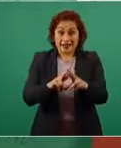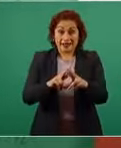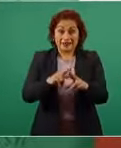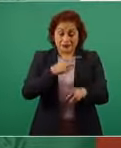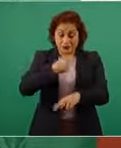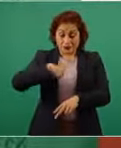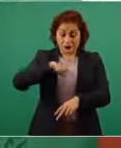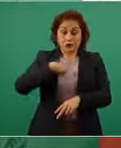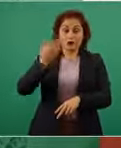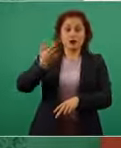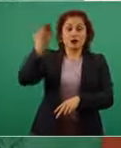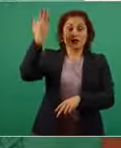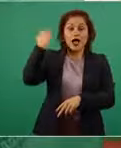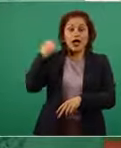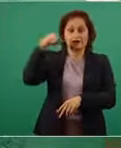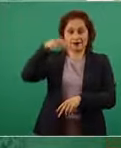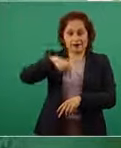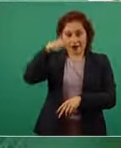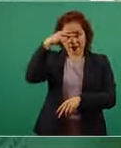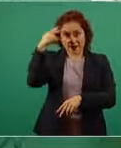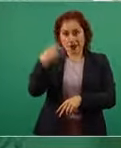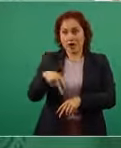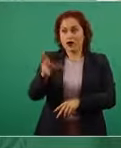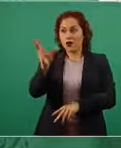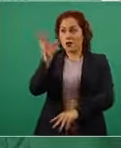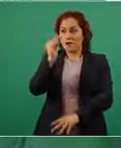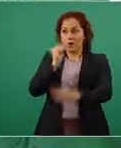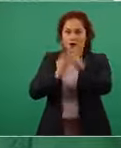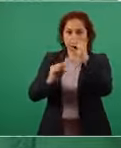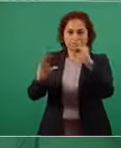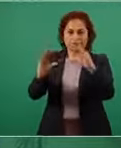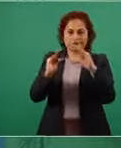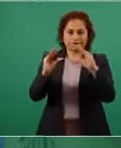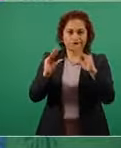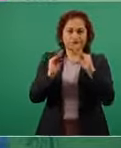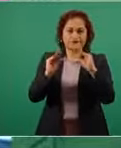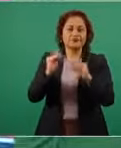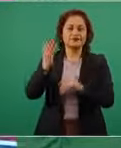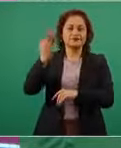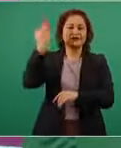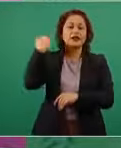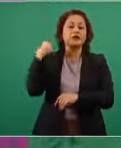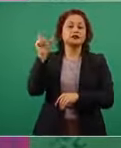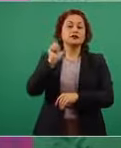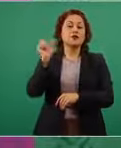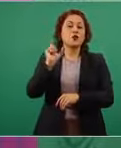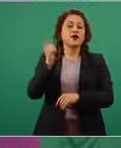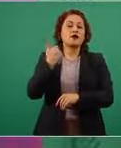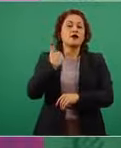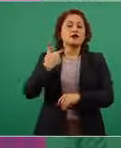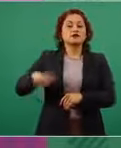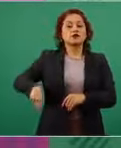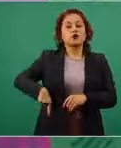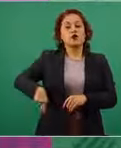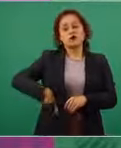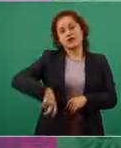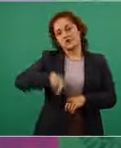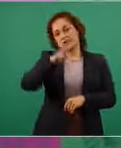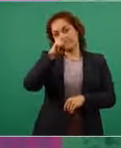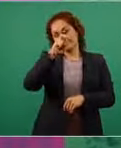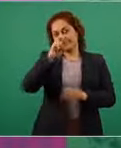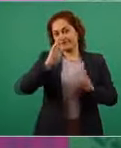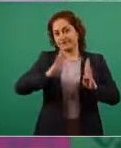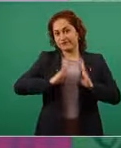políticas en México cuando las dictaduras militares en el cono sur